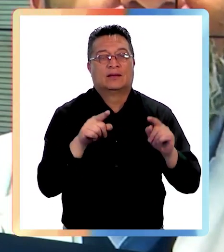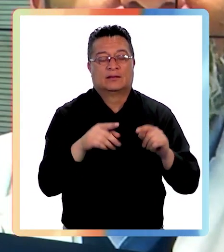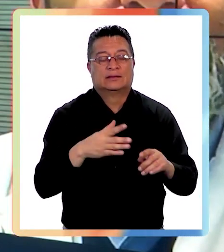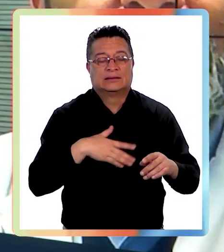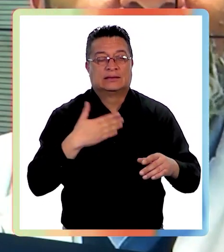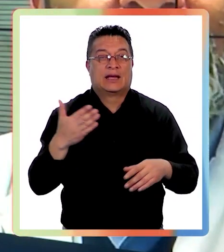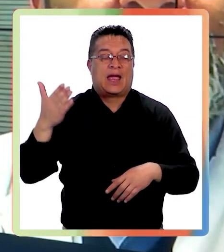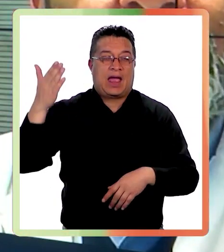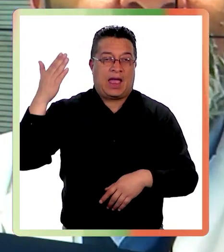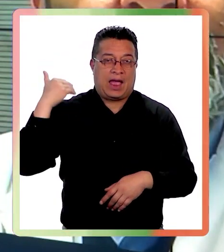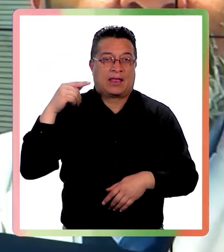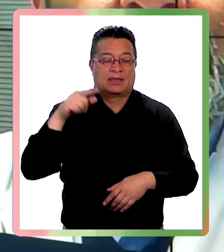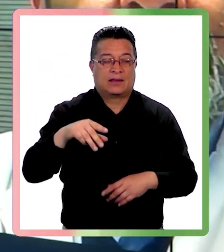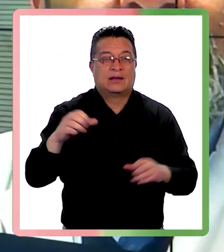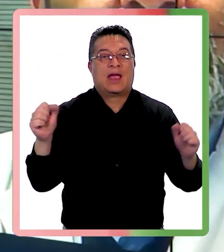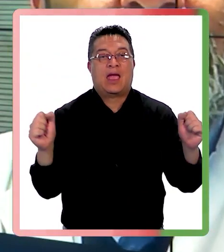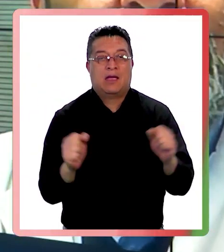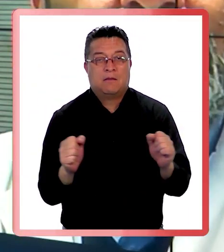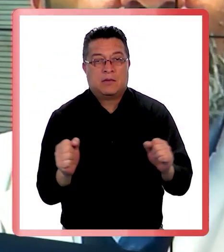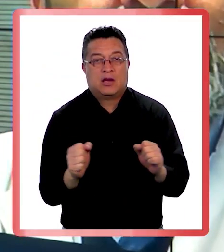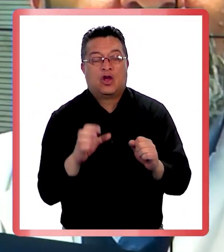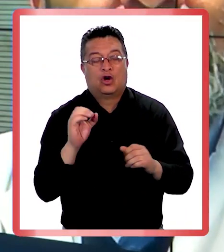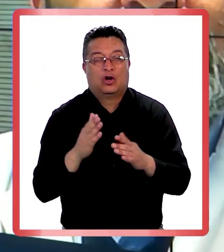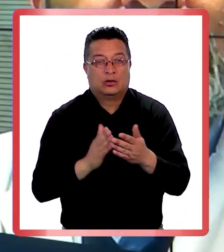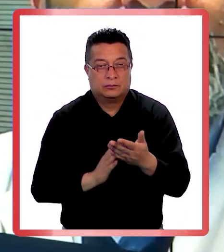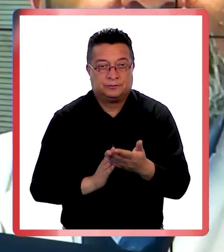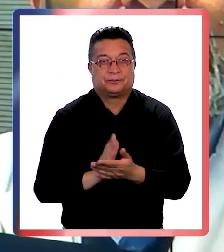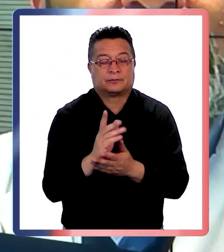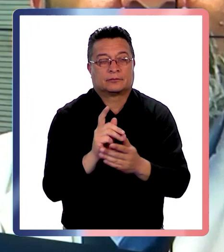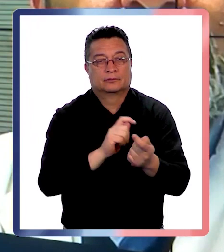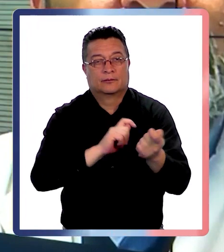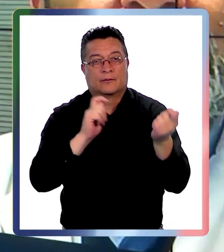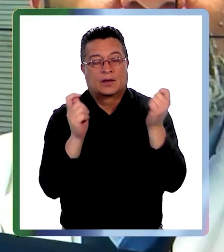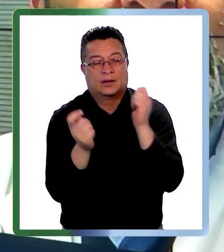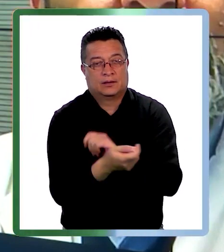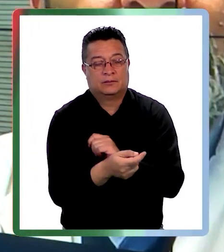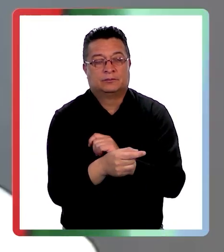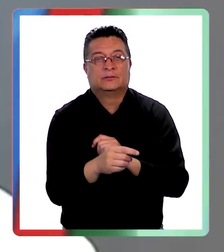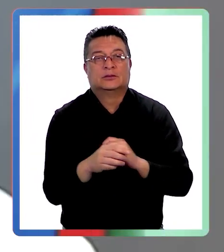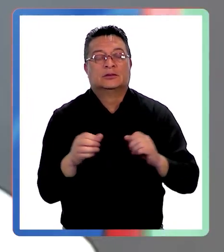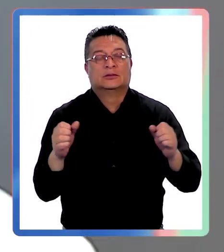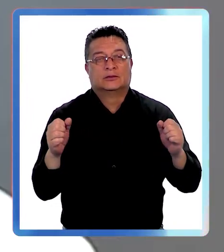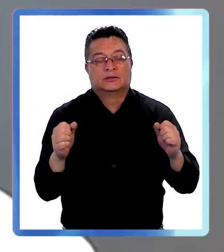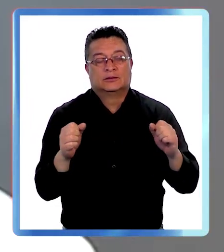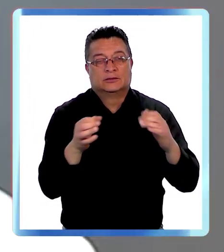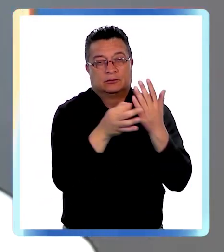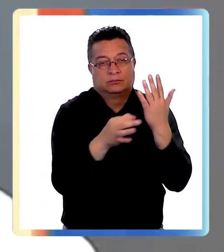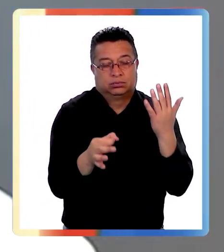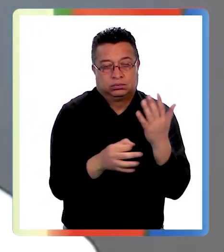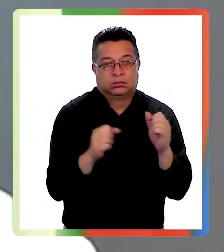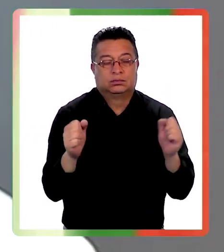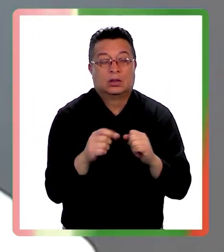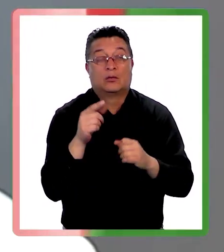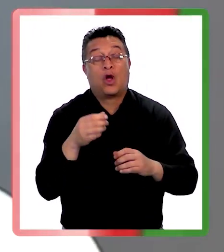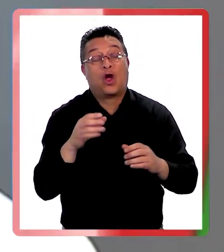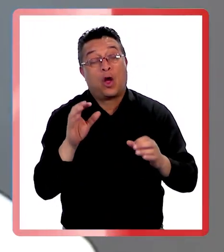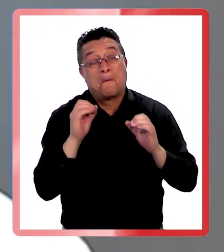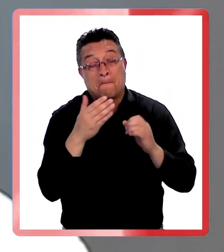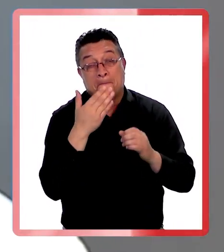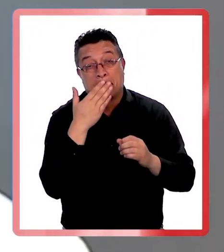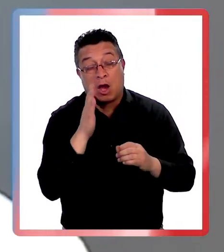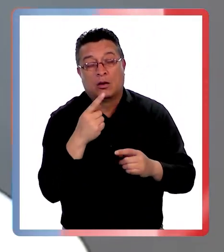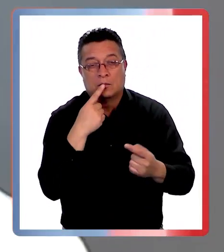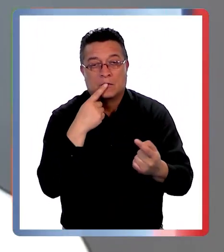sentían antes del invierno o de que empezara a cambiar la estación? Lo ideal sería que pudieran tener alguna